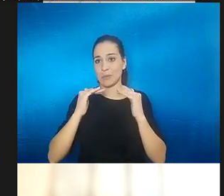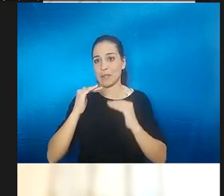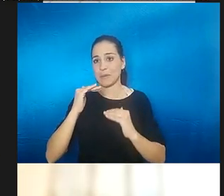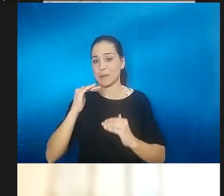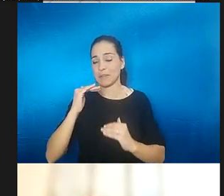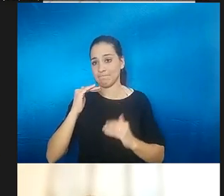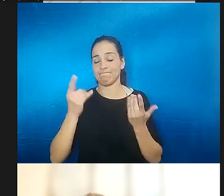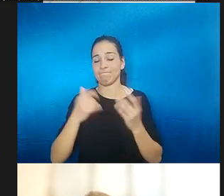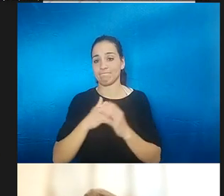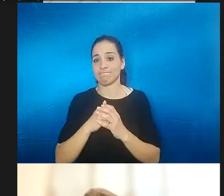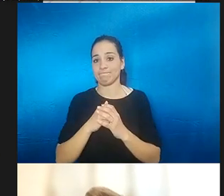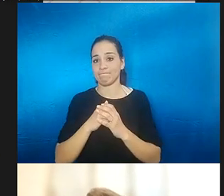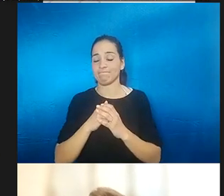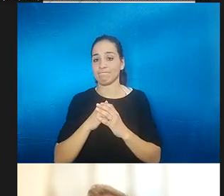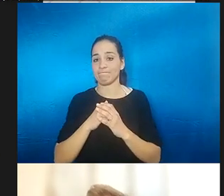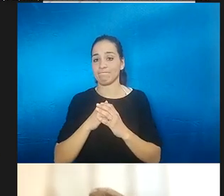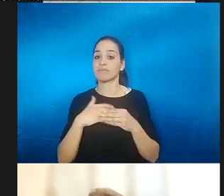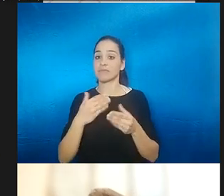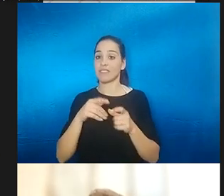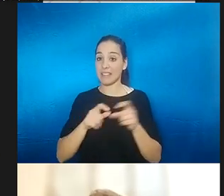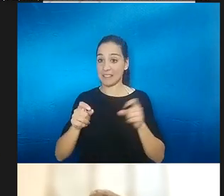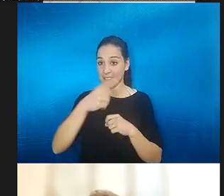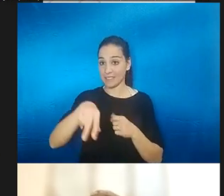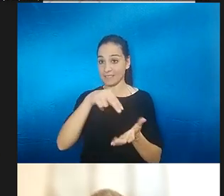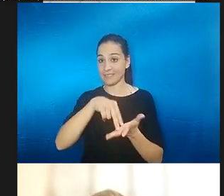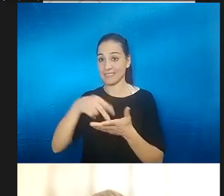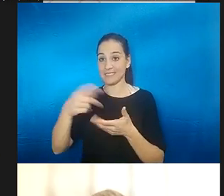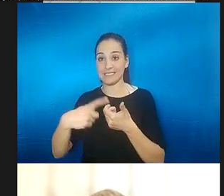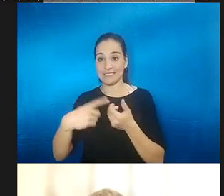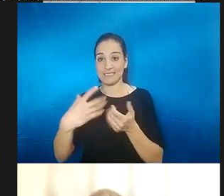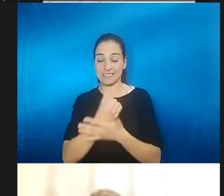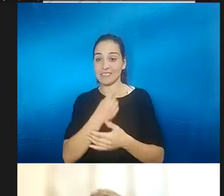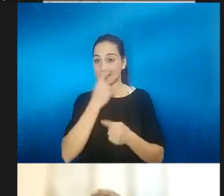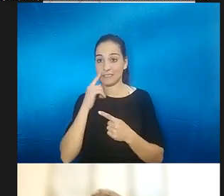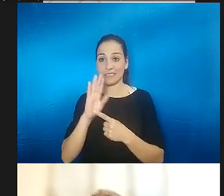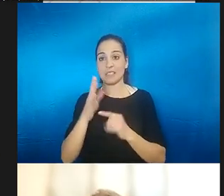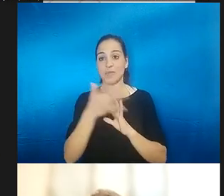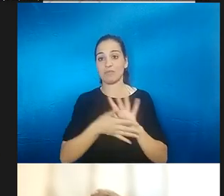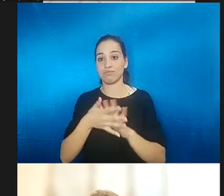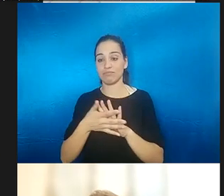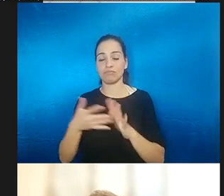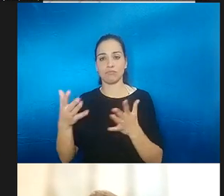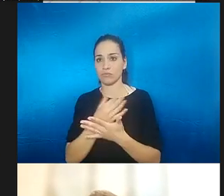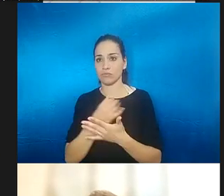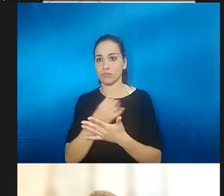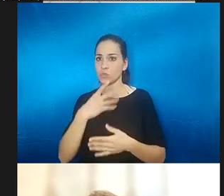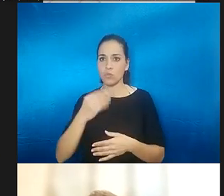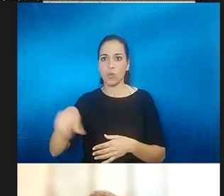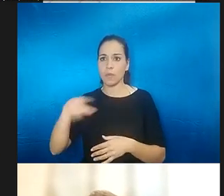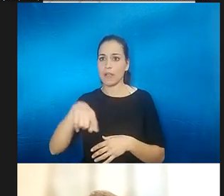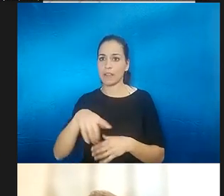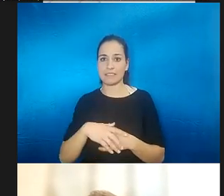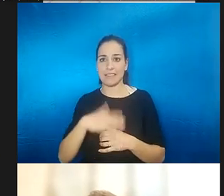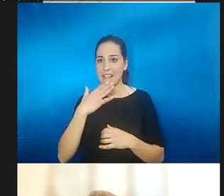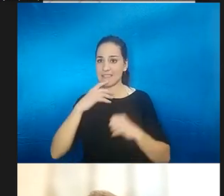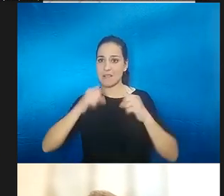falta de olfato pero las personas que estáis aquí todos los que estáis dando vuestro testimonio que estáis aquí todos son personas jóvenes no llegáis a